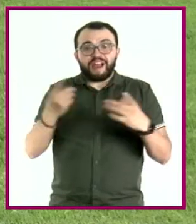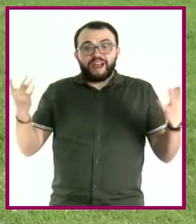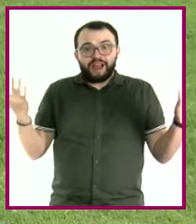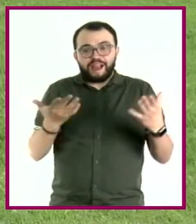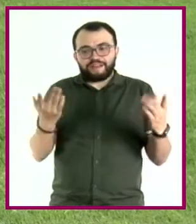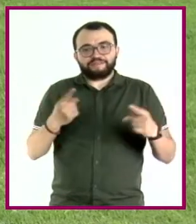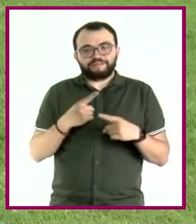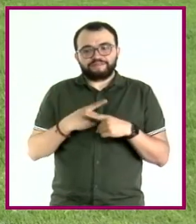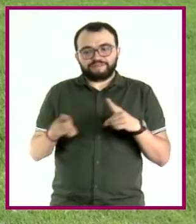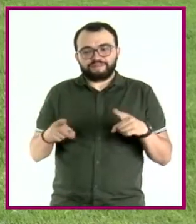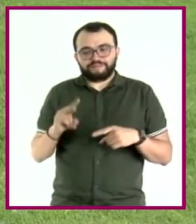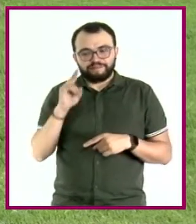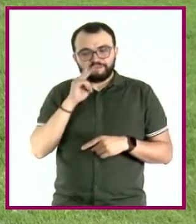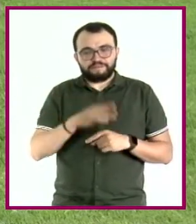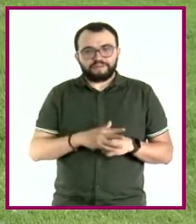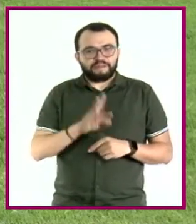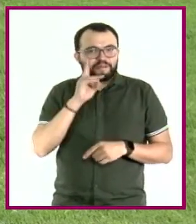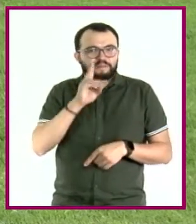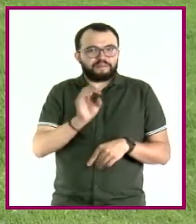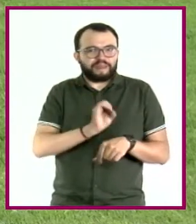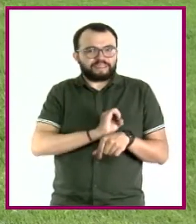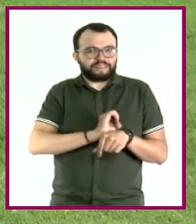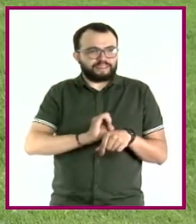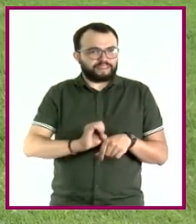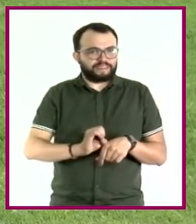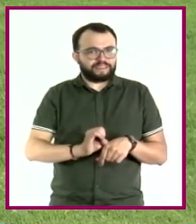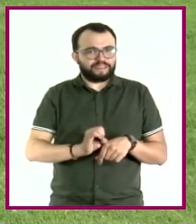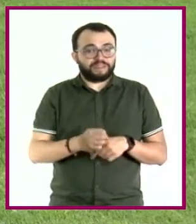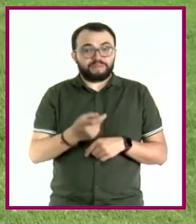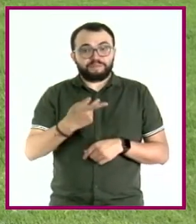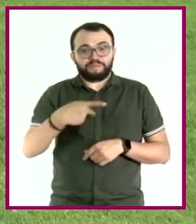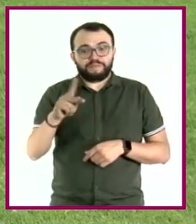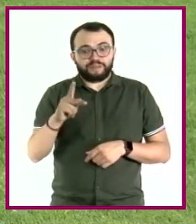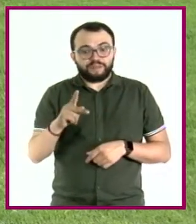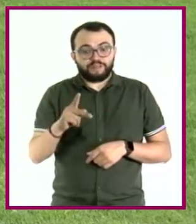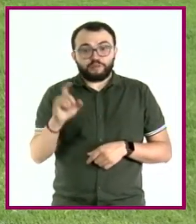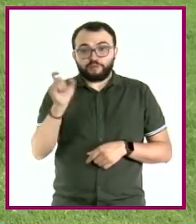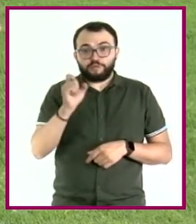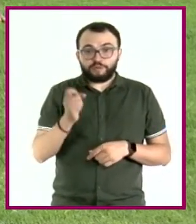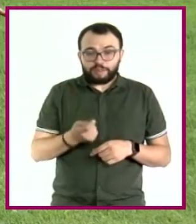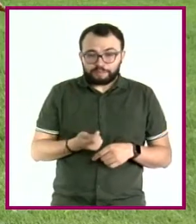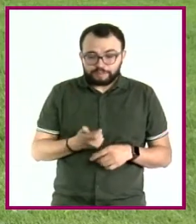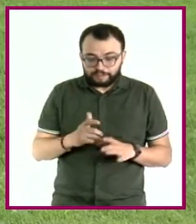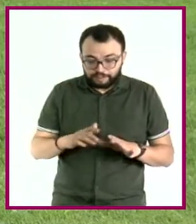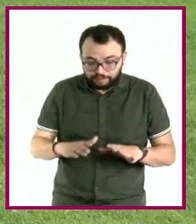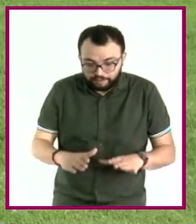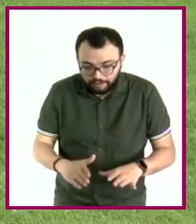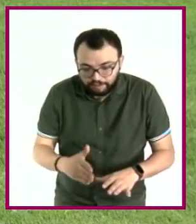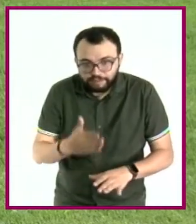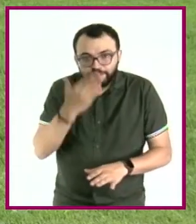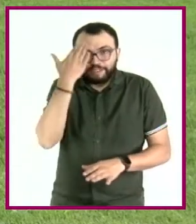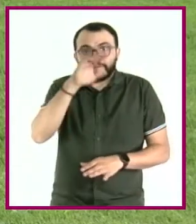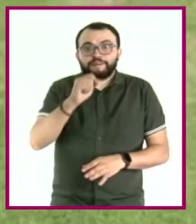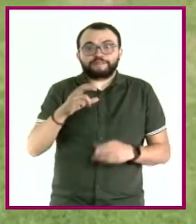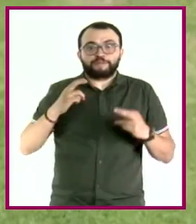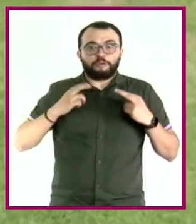a verlo. Se ve tan sencillo, tan estático, pero en cuanto haces la primera posición sabes que tu cuerpo está trabajando. Este